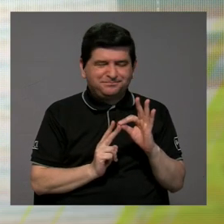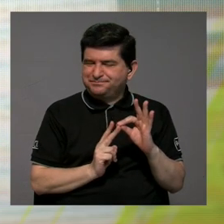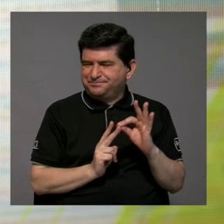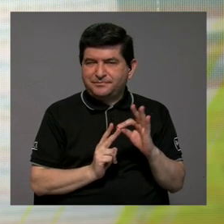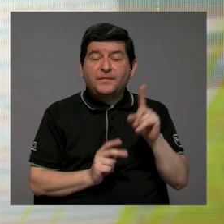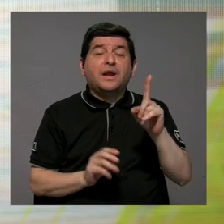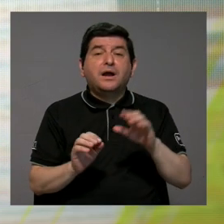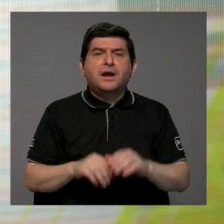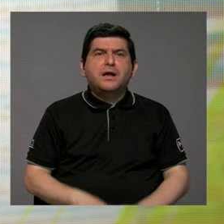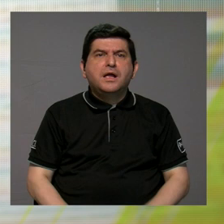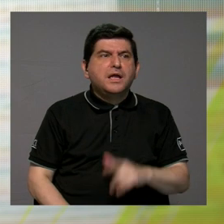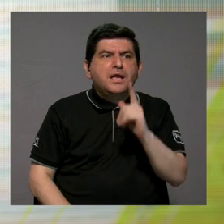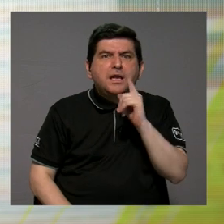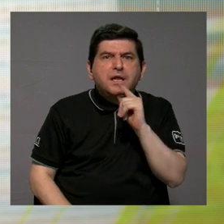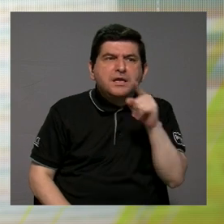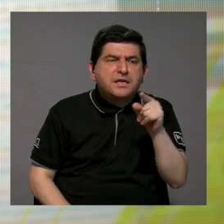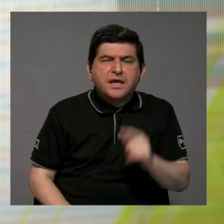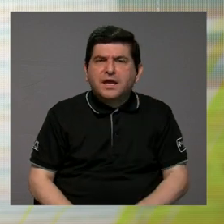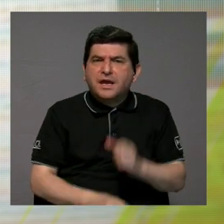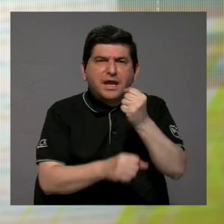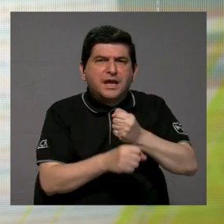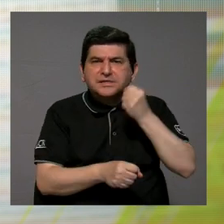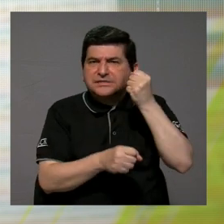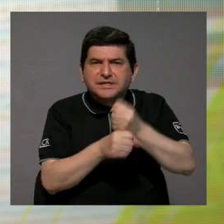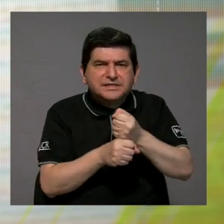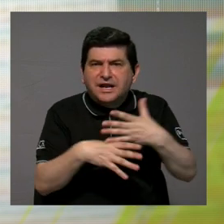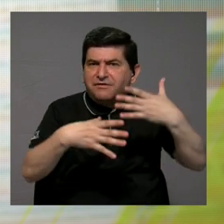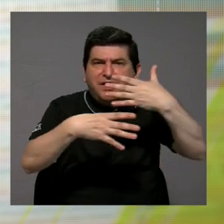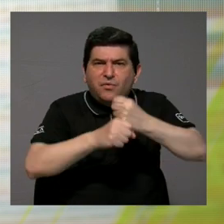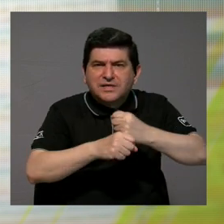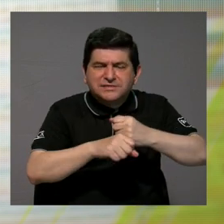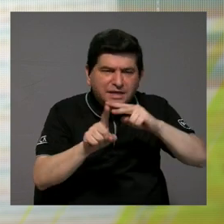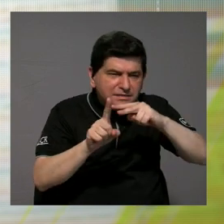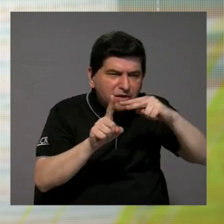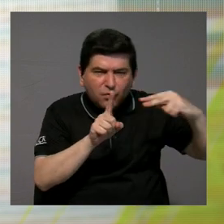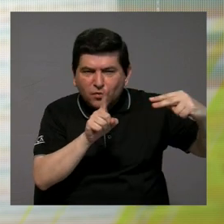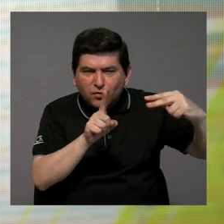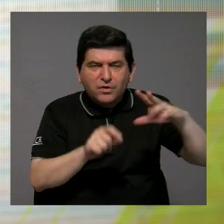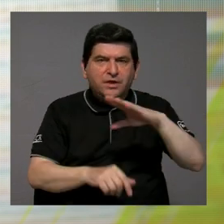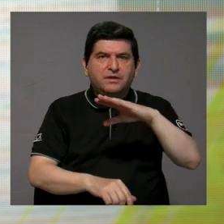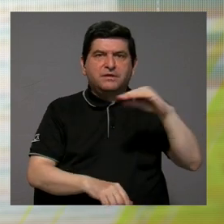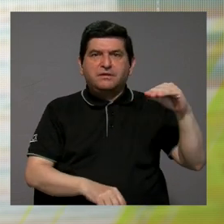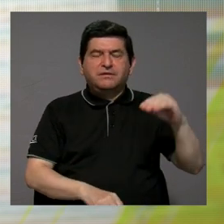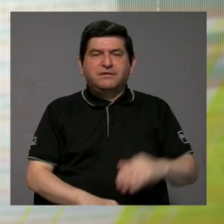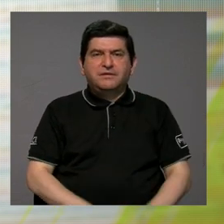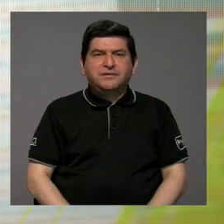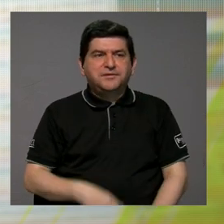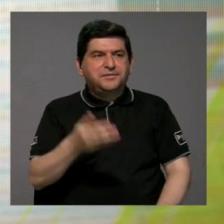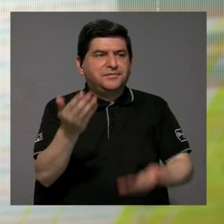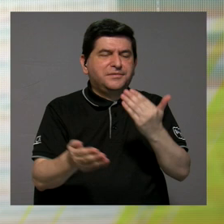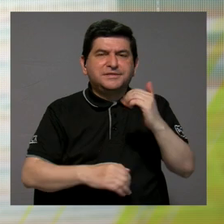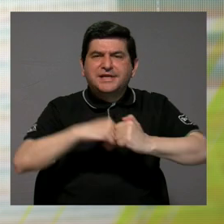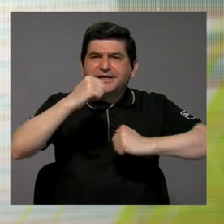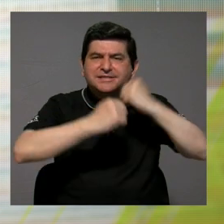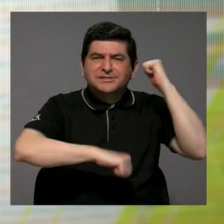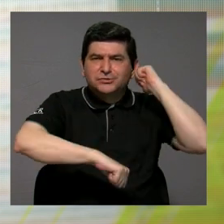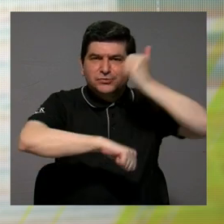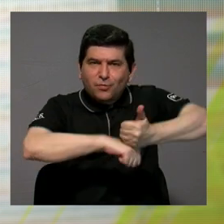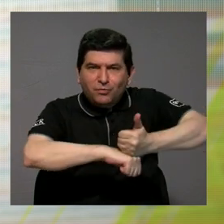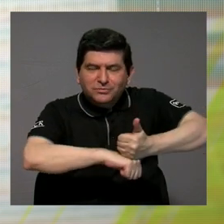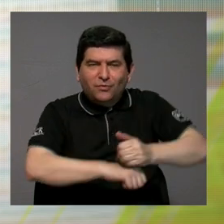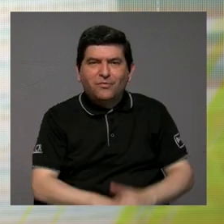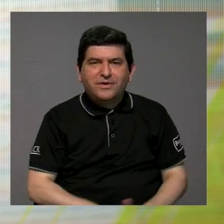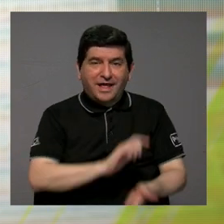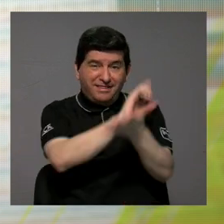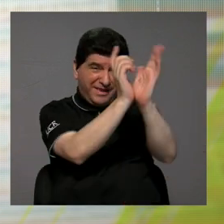Por ejemplo, hay una organización... a quién le toca hacer toda esa visualización y el estructurar